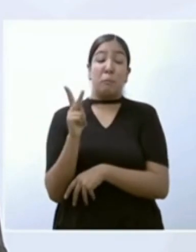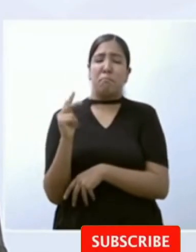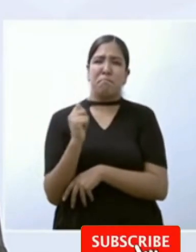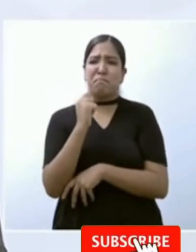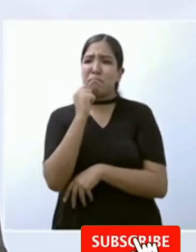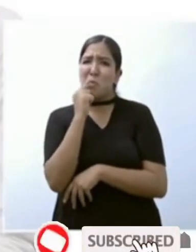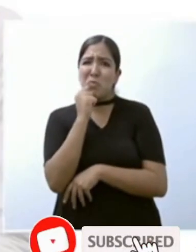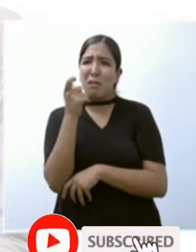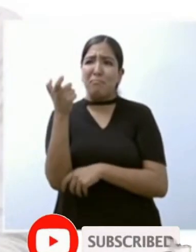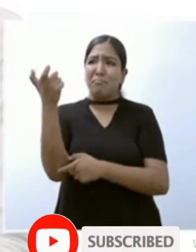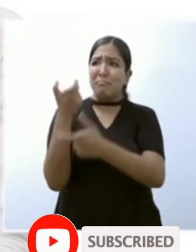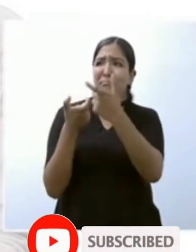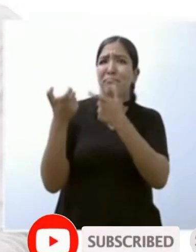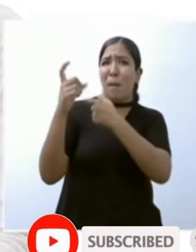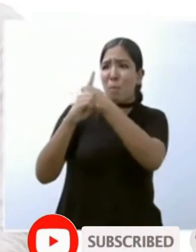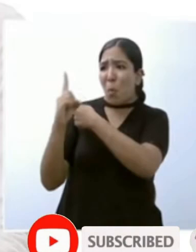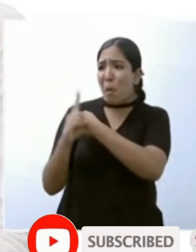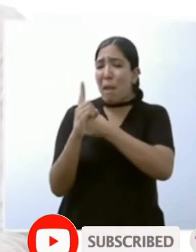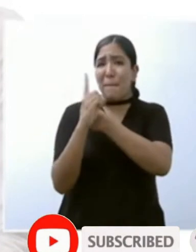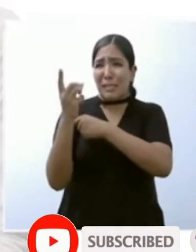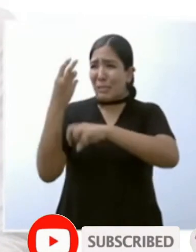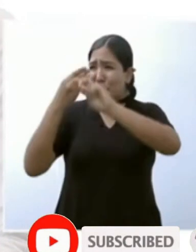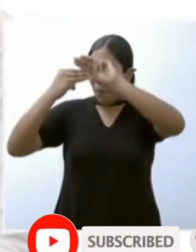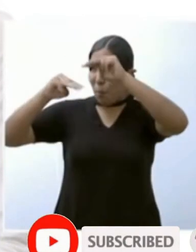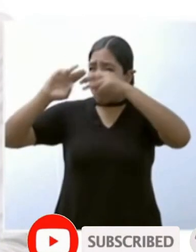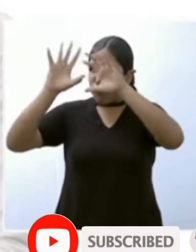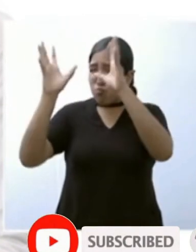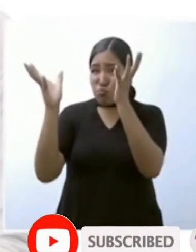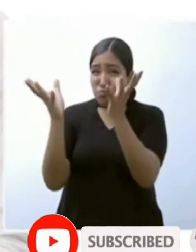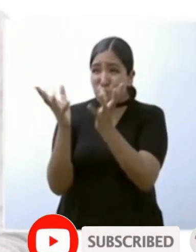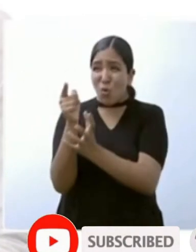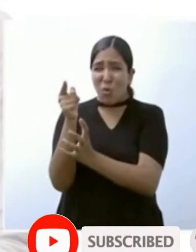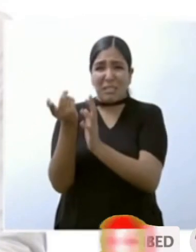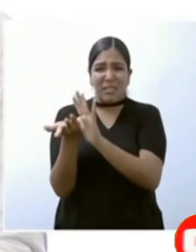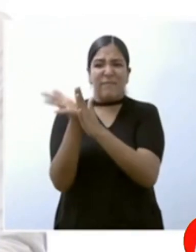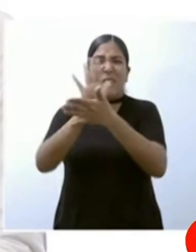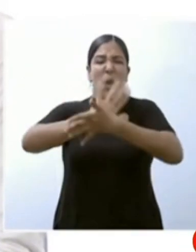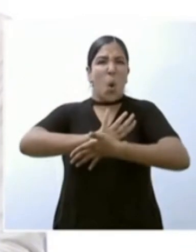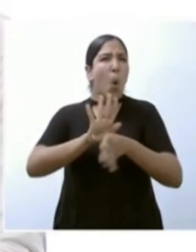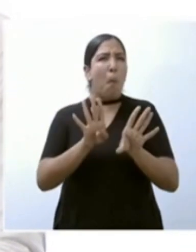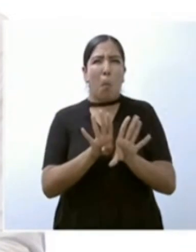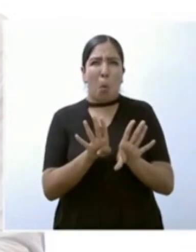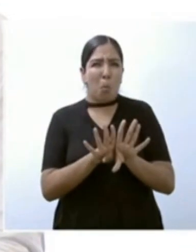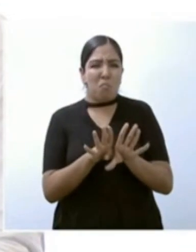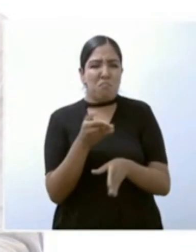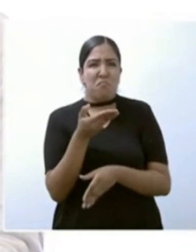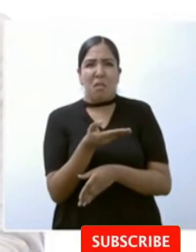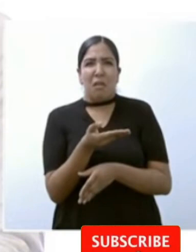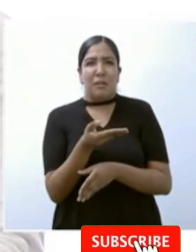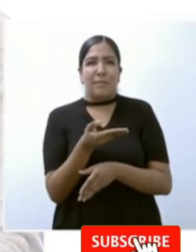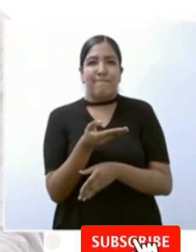que se tradujo en inflación